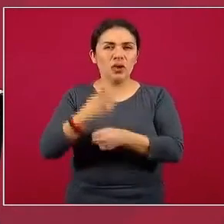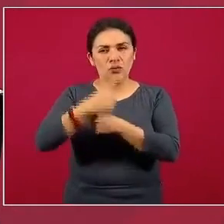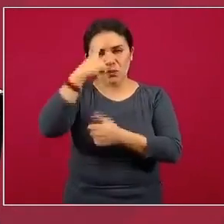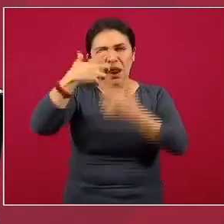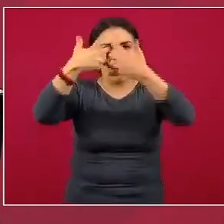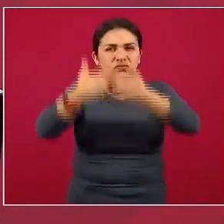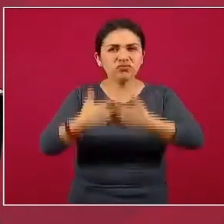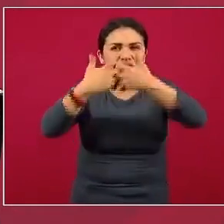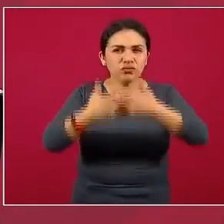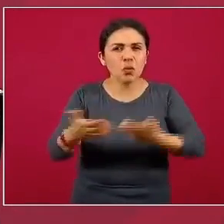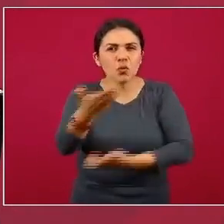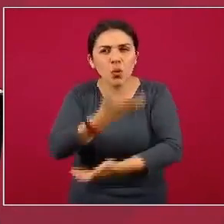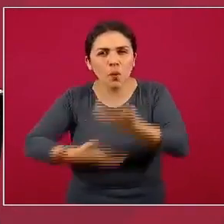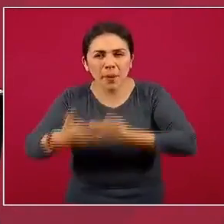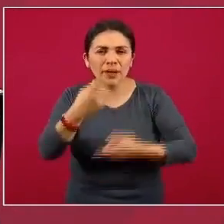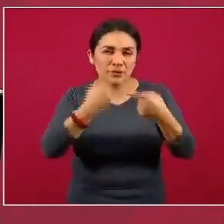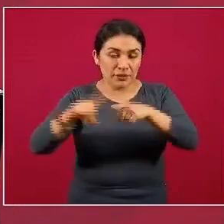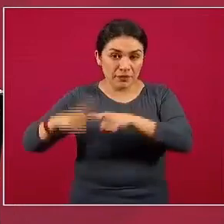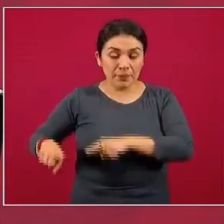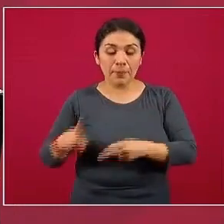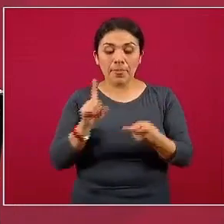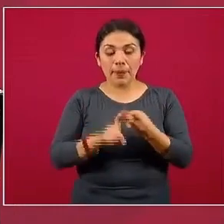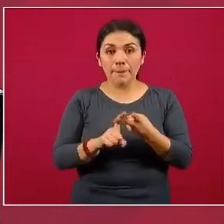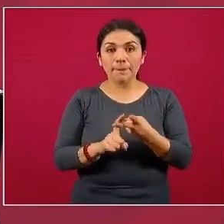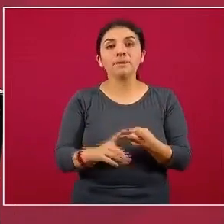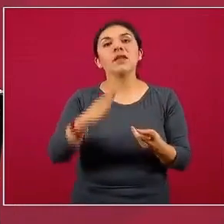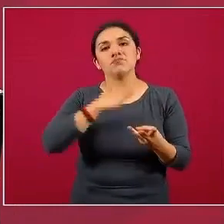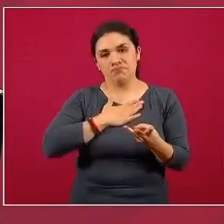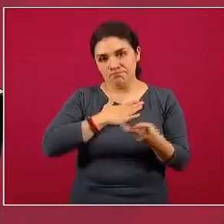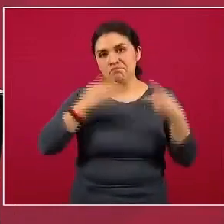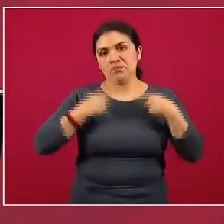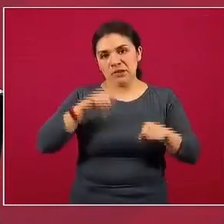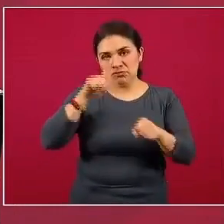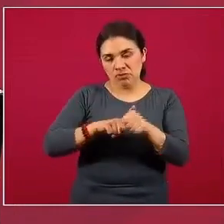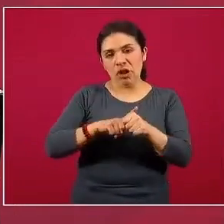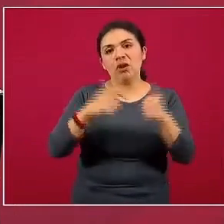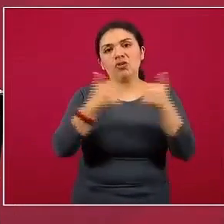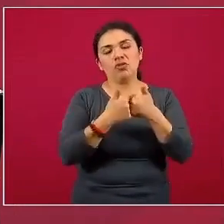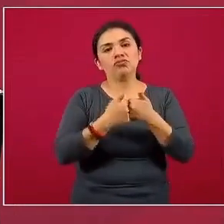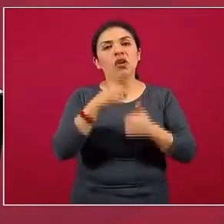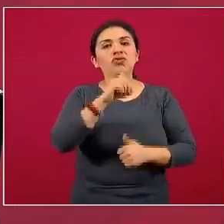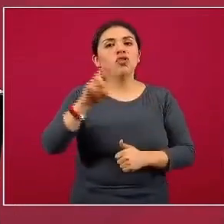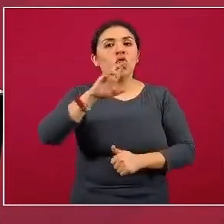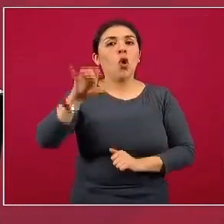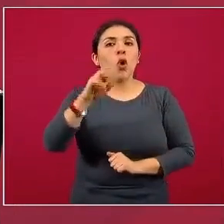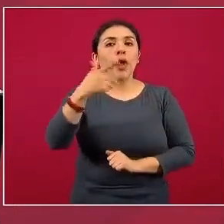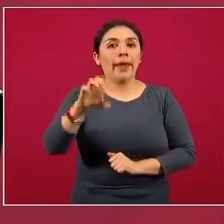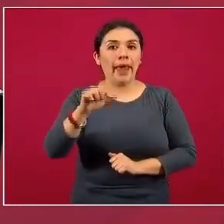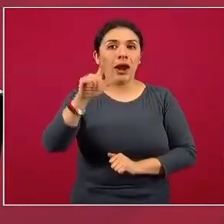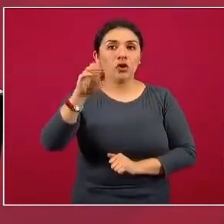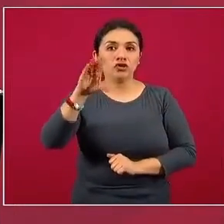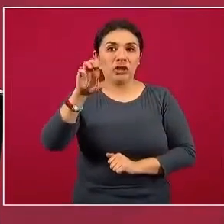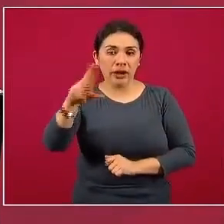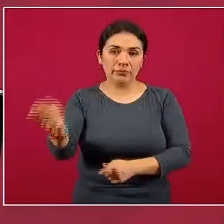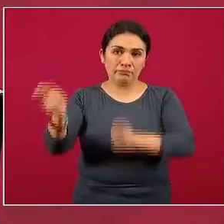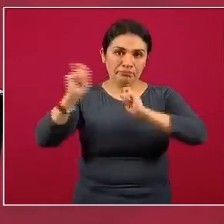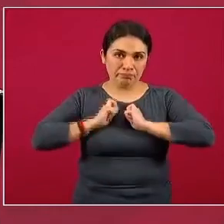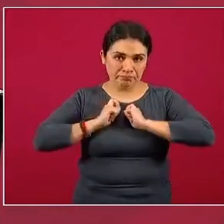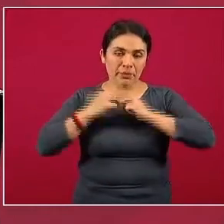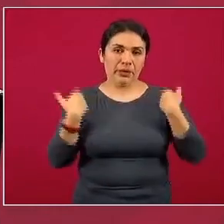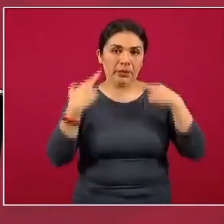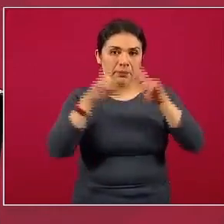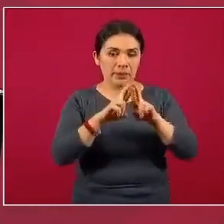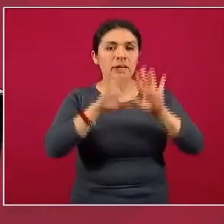Comercio y Competitividad. Y yo mismo, a nombre del doctor Jorge Alcocer y del mío propio,